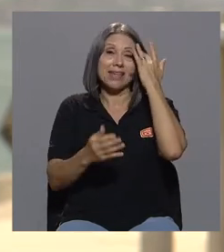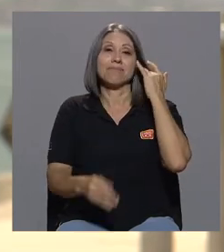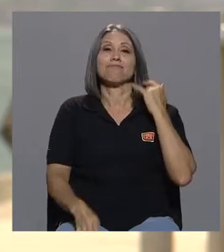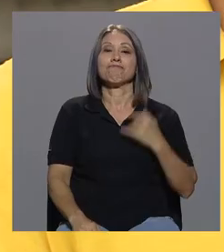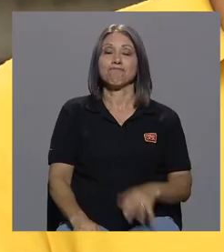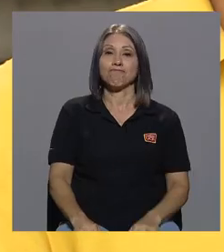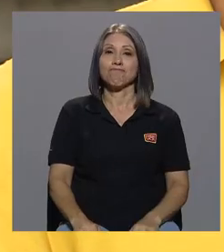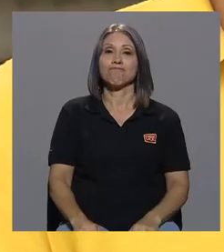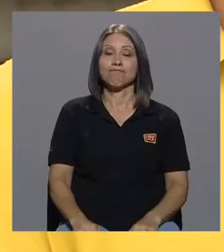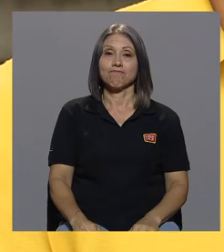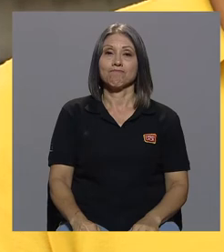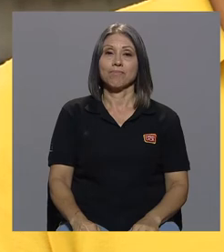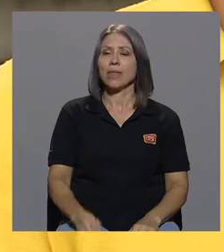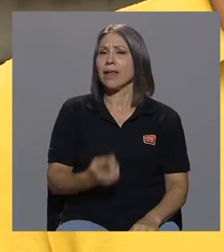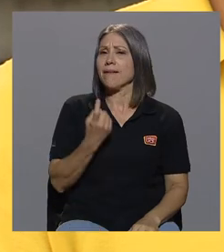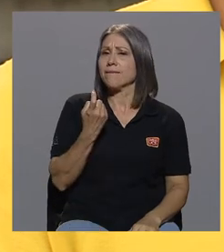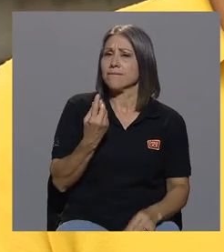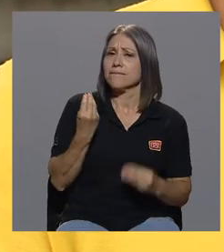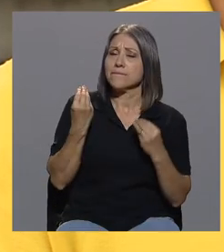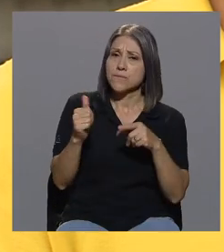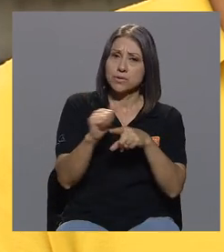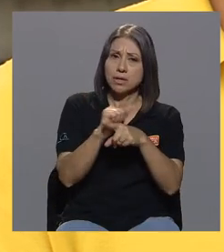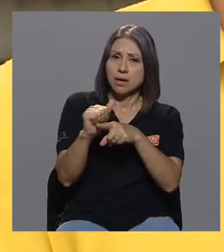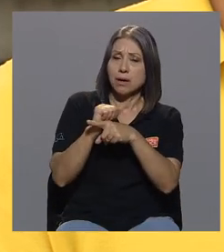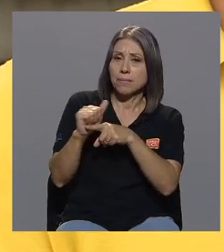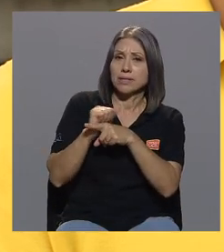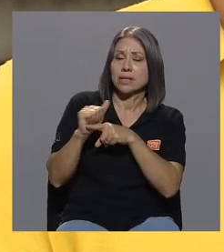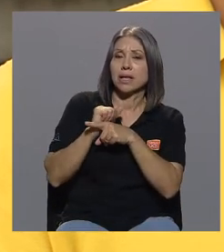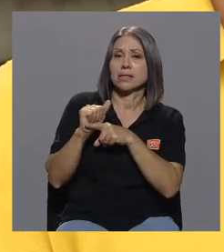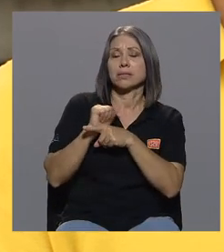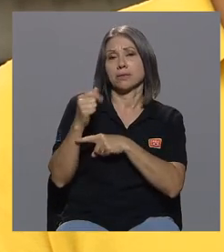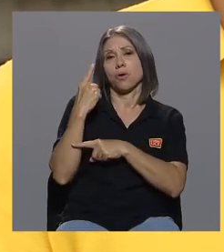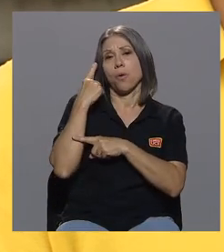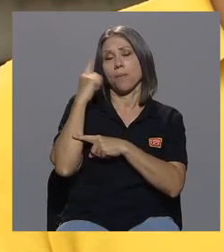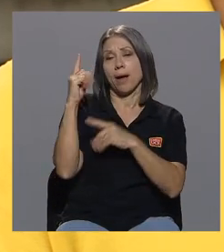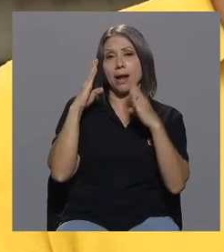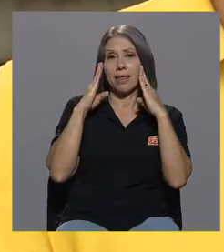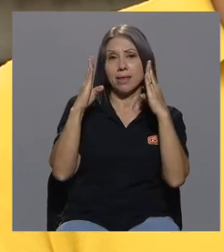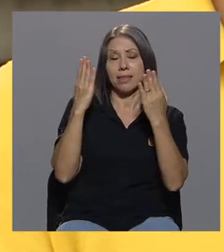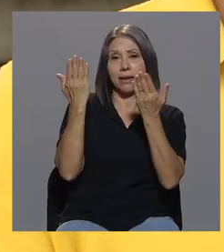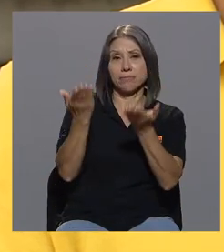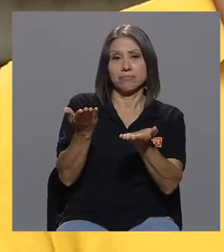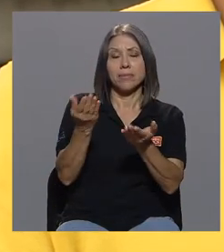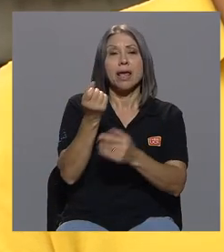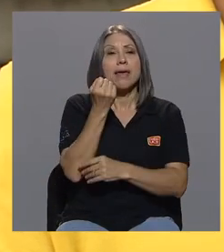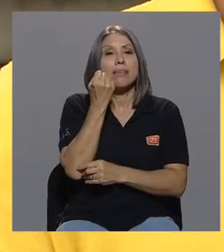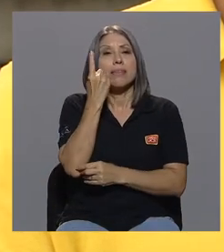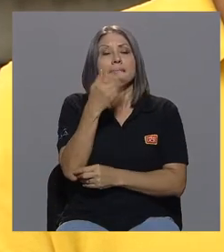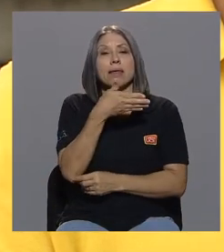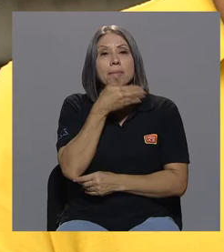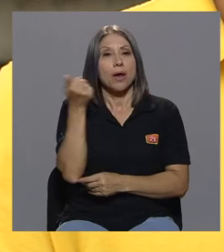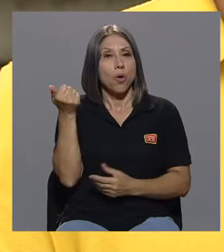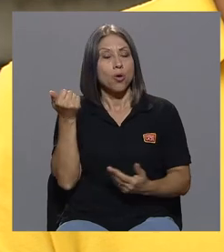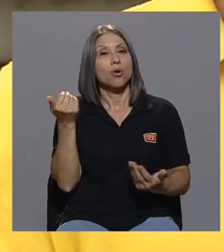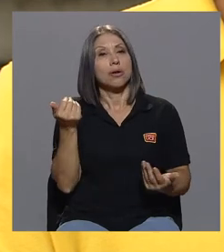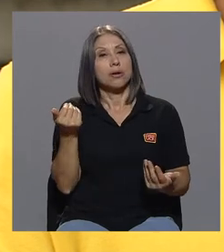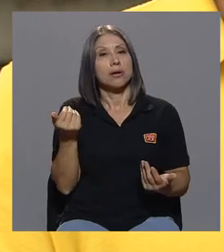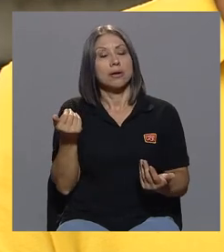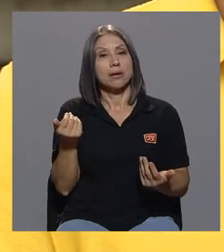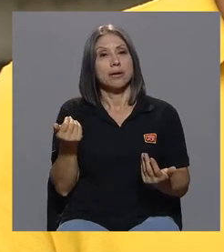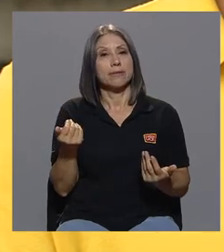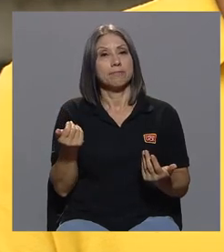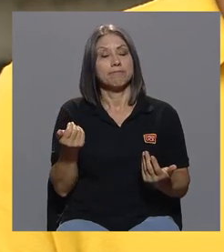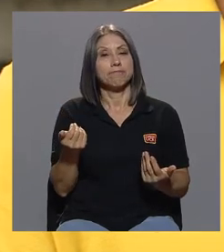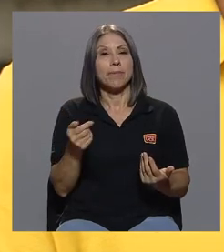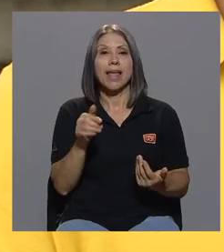capacitación para poder atenderles y poder entender mejor esa